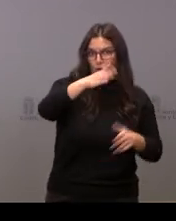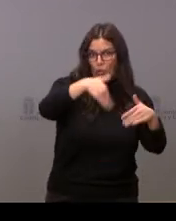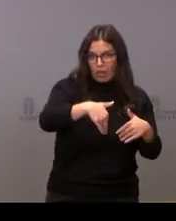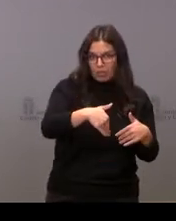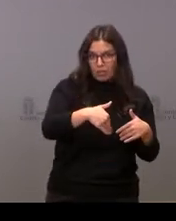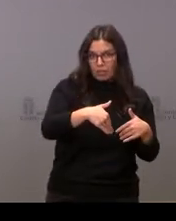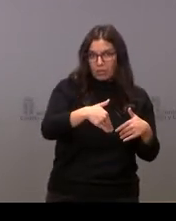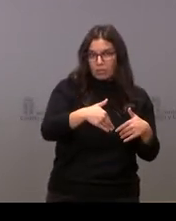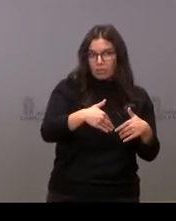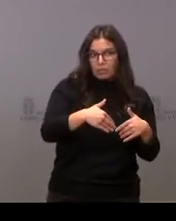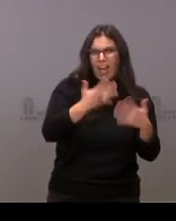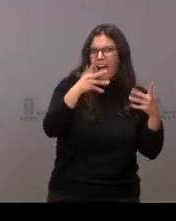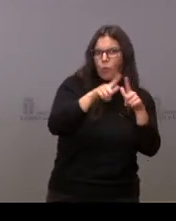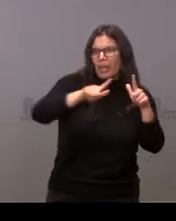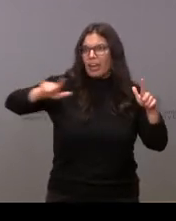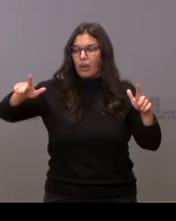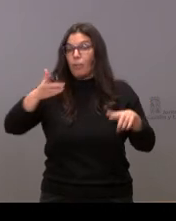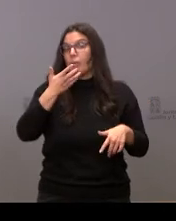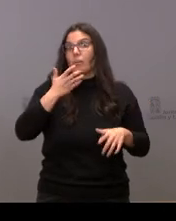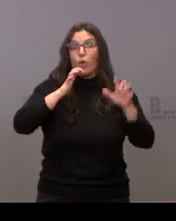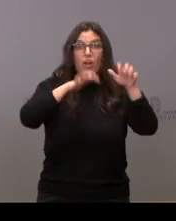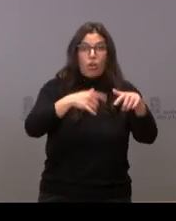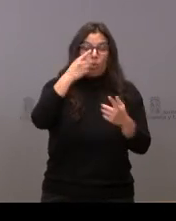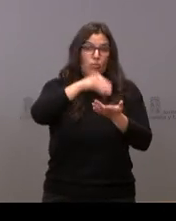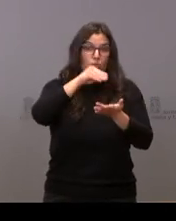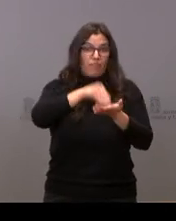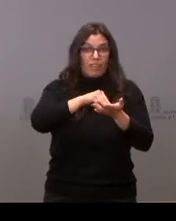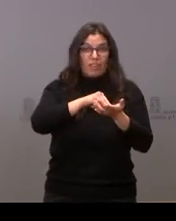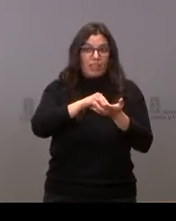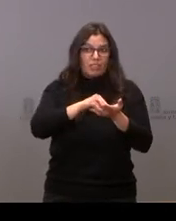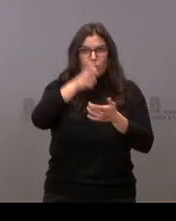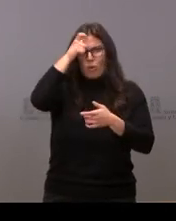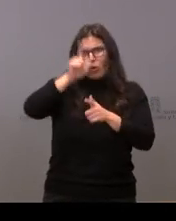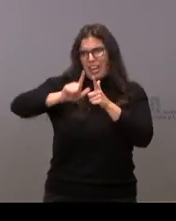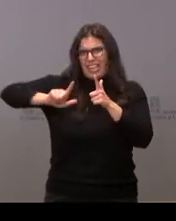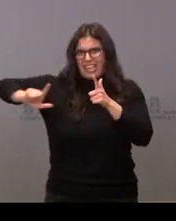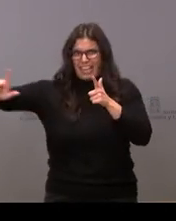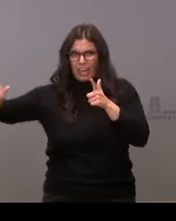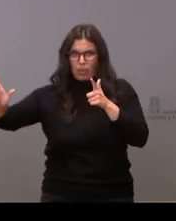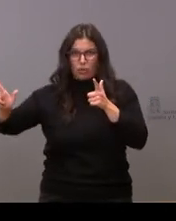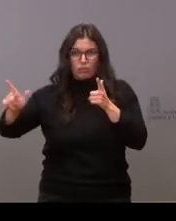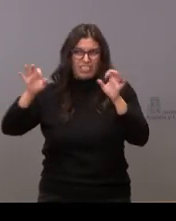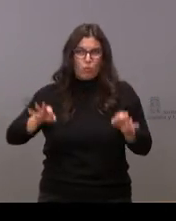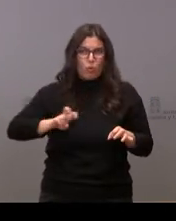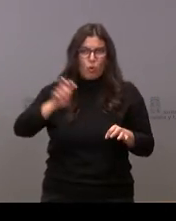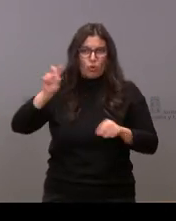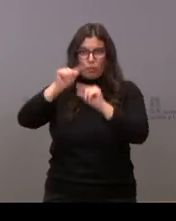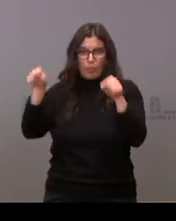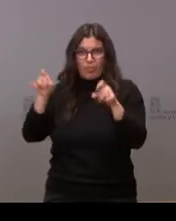alejado de ese hospital. En el caso de León hay muchos sitios que están a muchísimos kilómetros, seguro que en otras provincias pasa lo mismo.